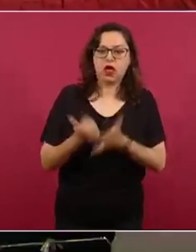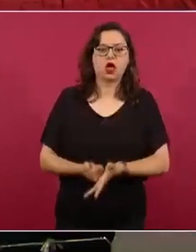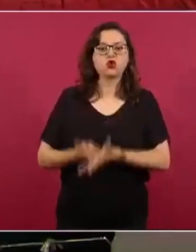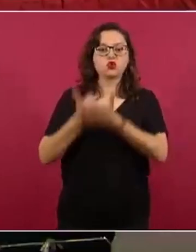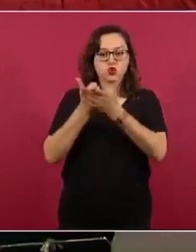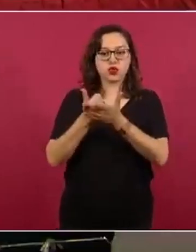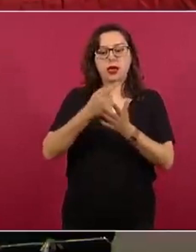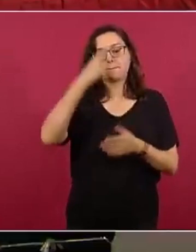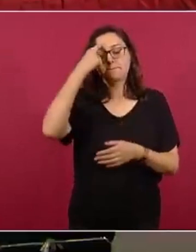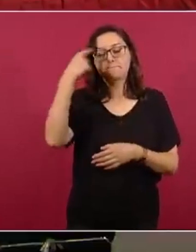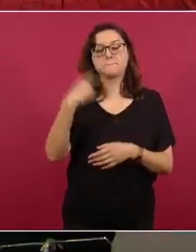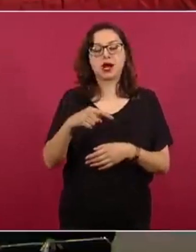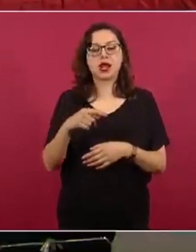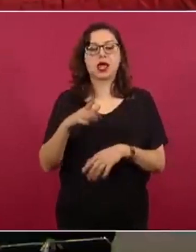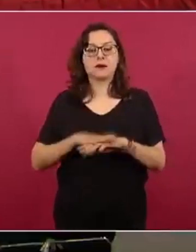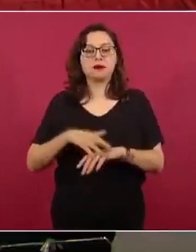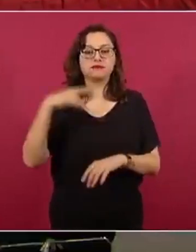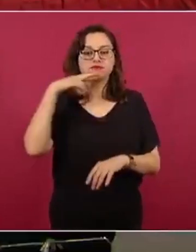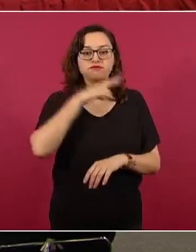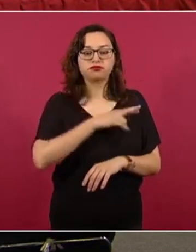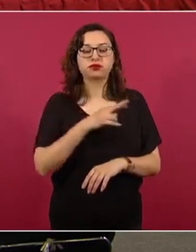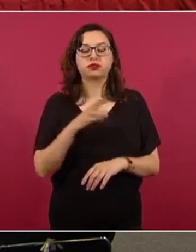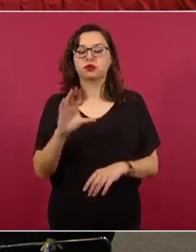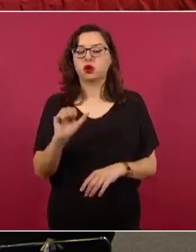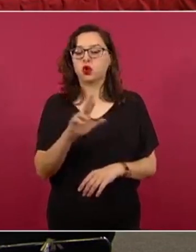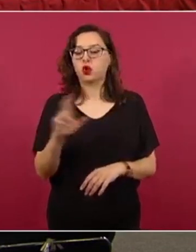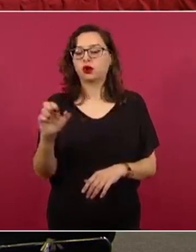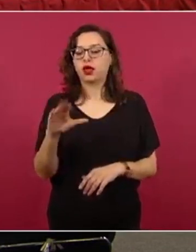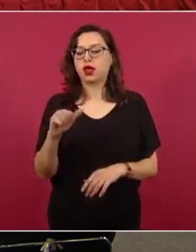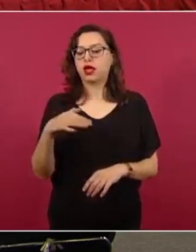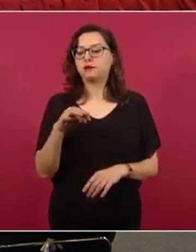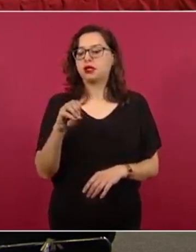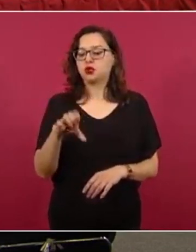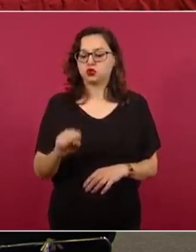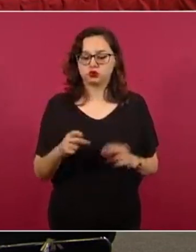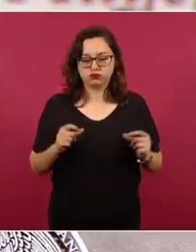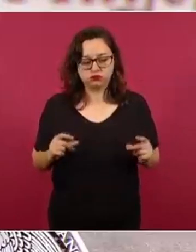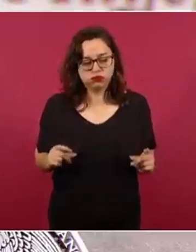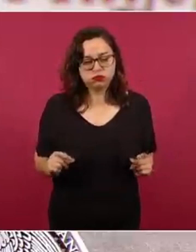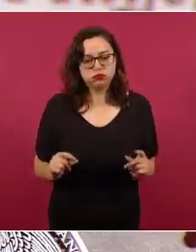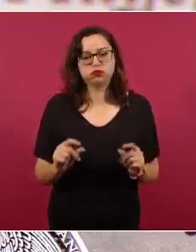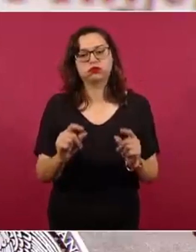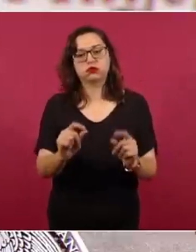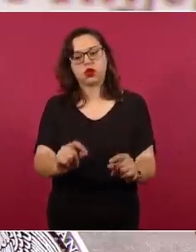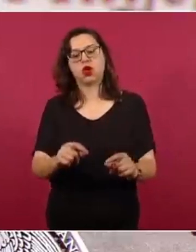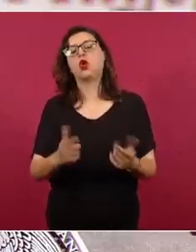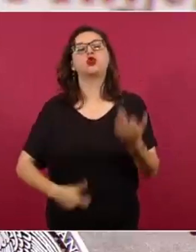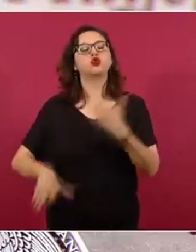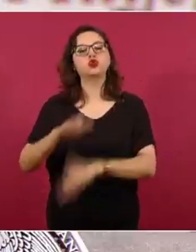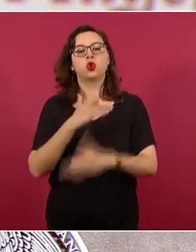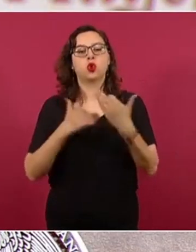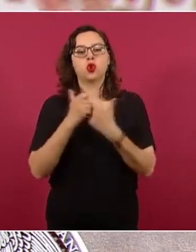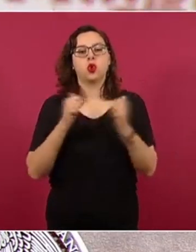unidades de vacunación del operativo Correcaminos convencional. Pero todo, todo se hizo de manera muy coordinada,